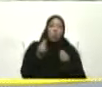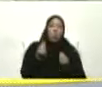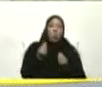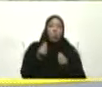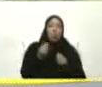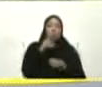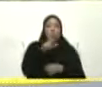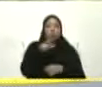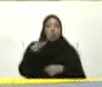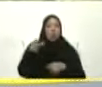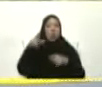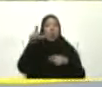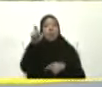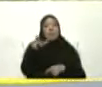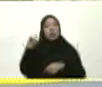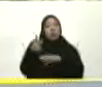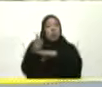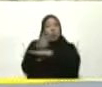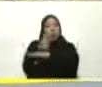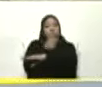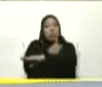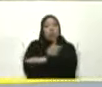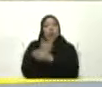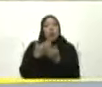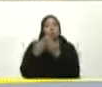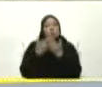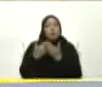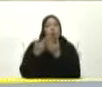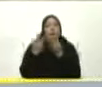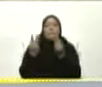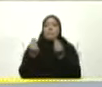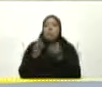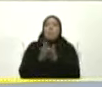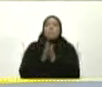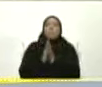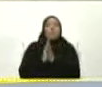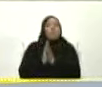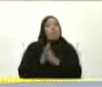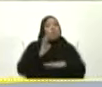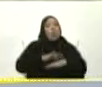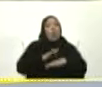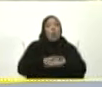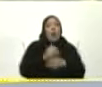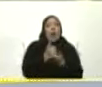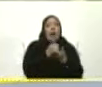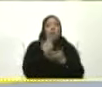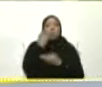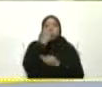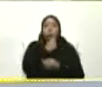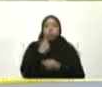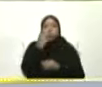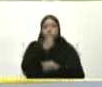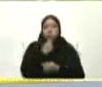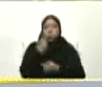autoridades Y también Muchos estudiantes Que nos han pedido Eso Presidente